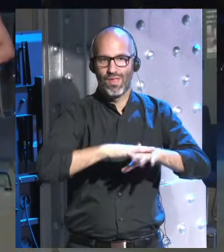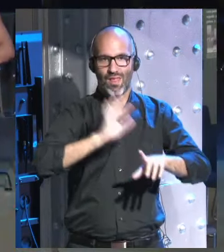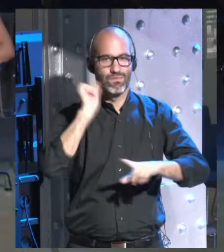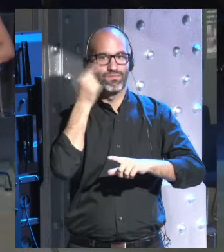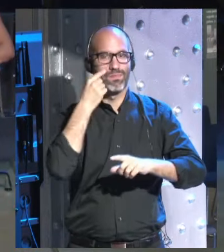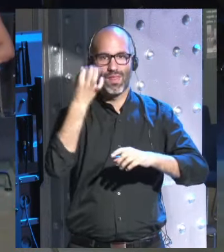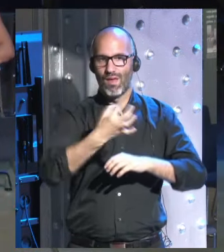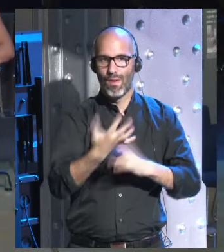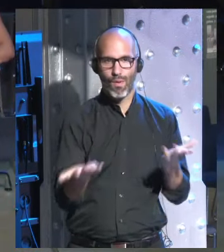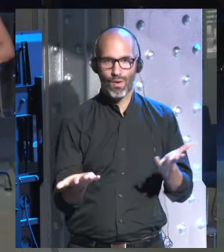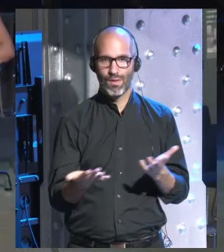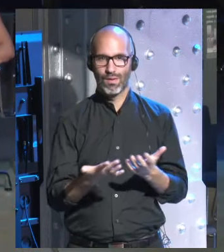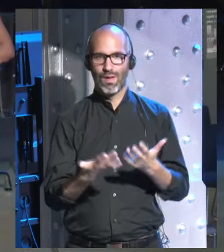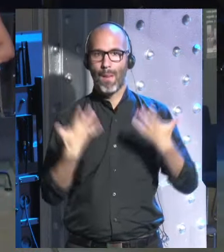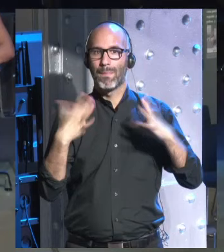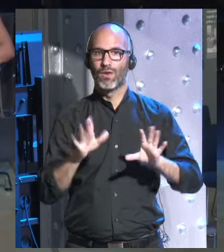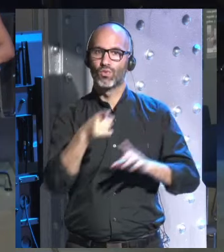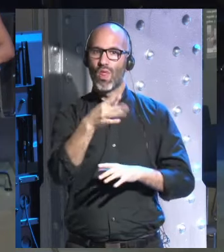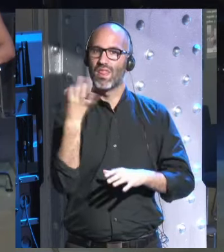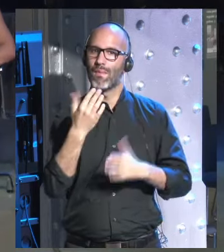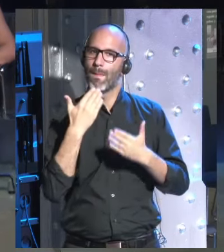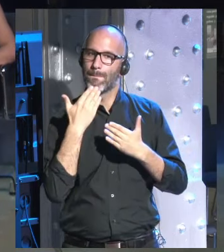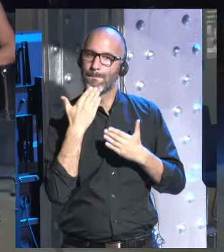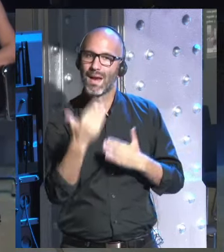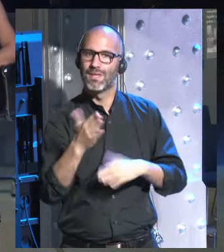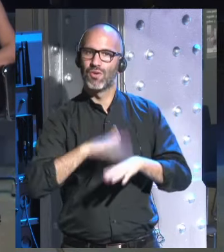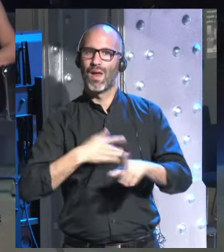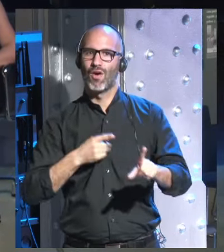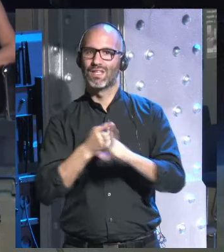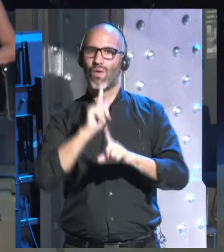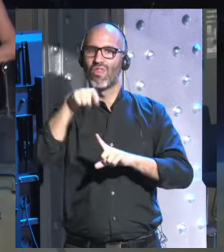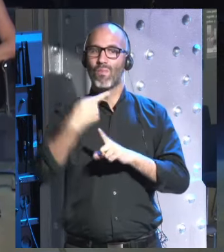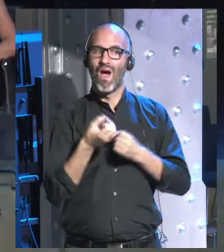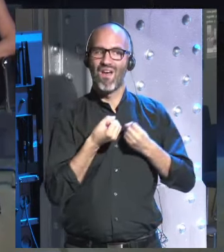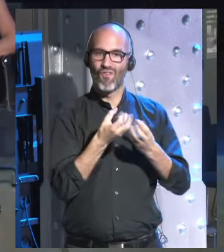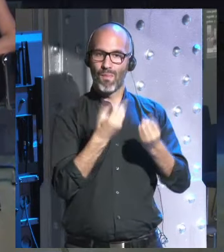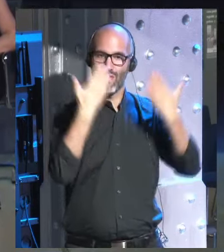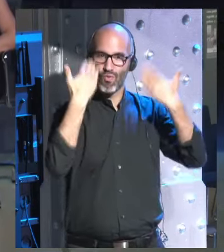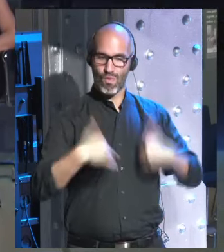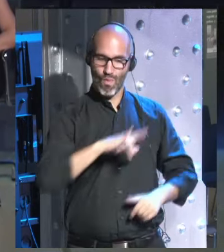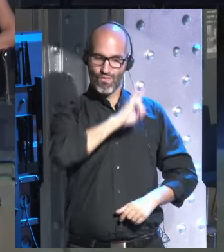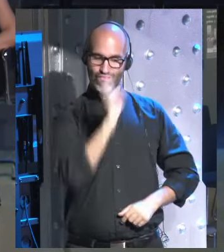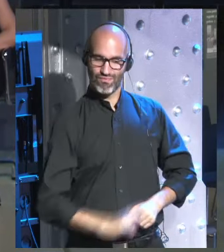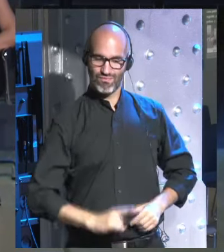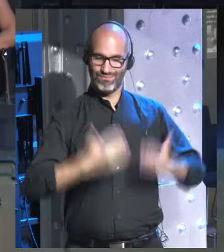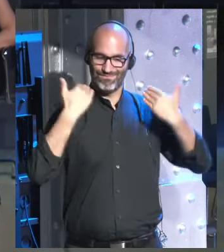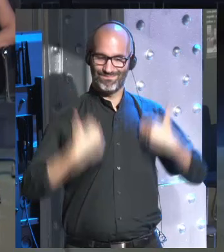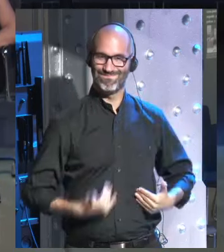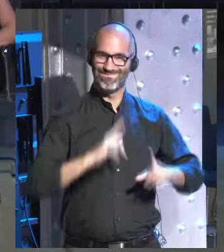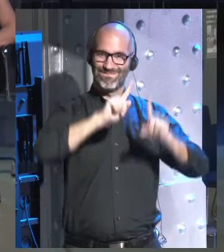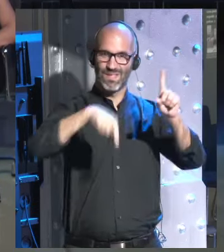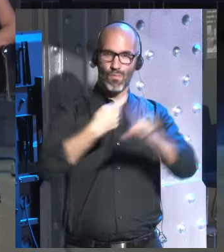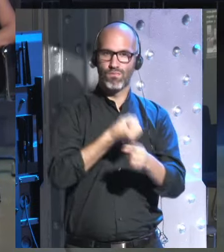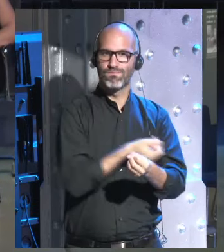detectarlo pero nos tienes que permitir compartir esa información y comparar tus datos con los